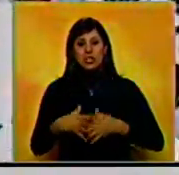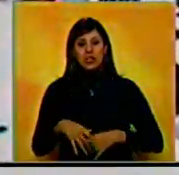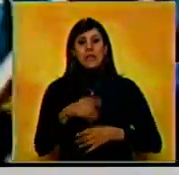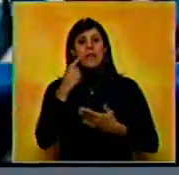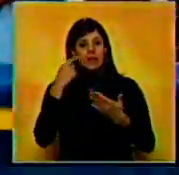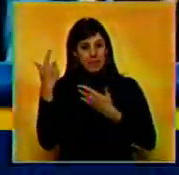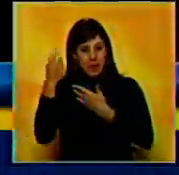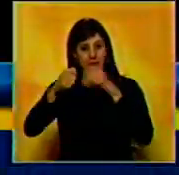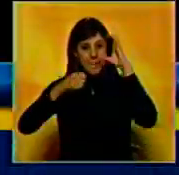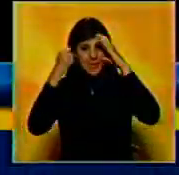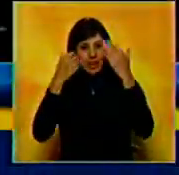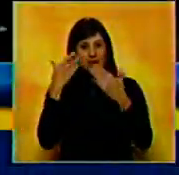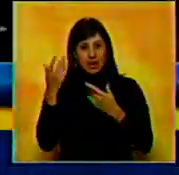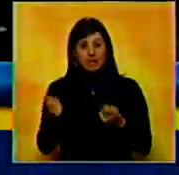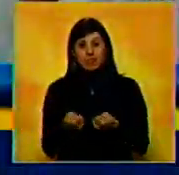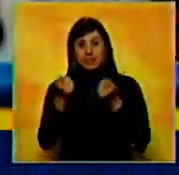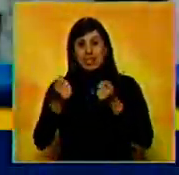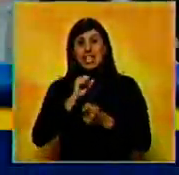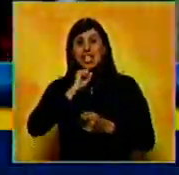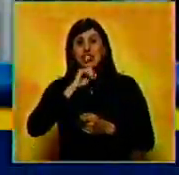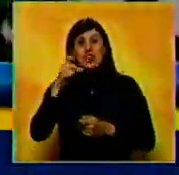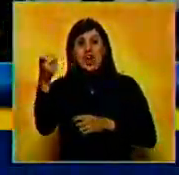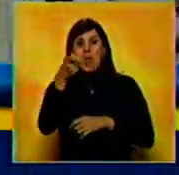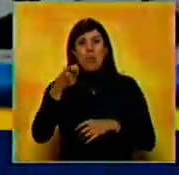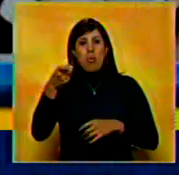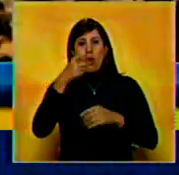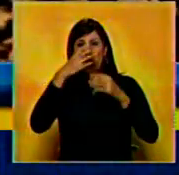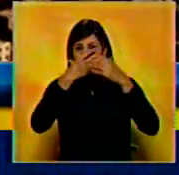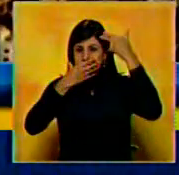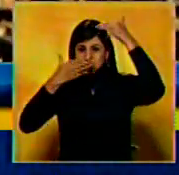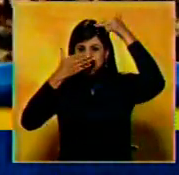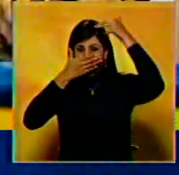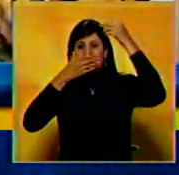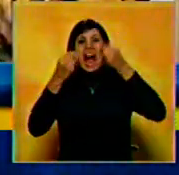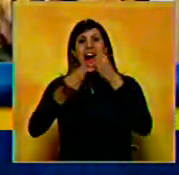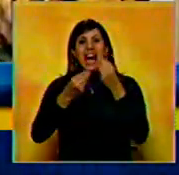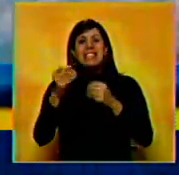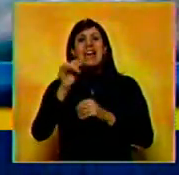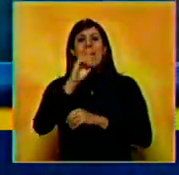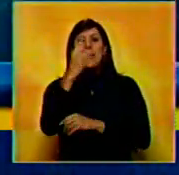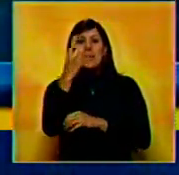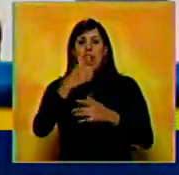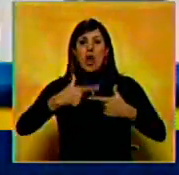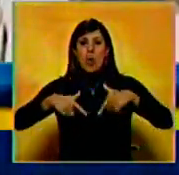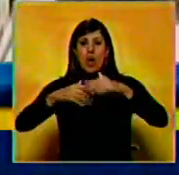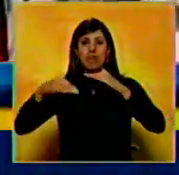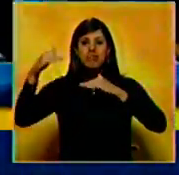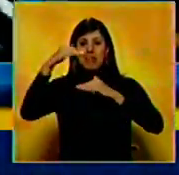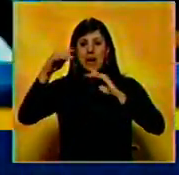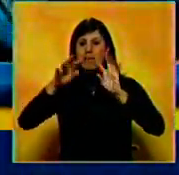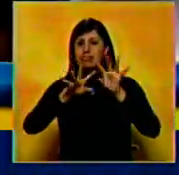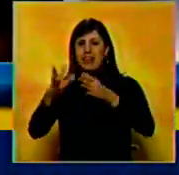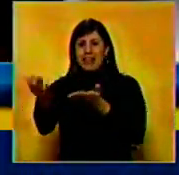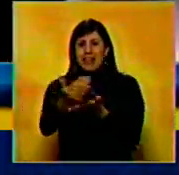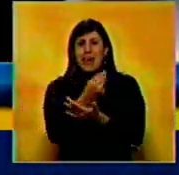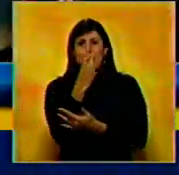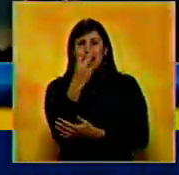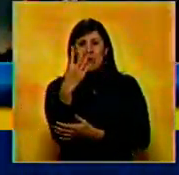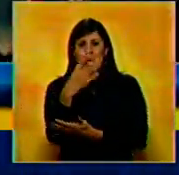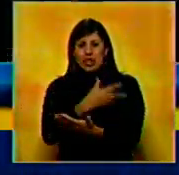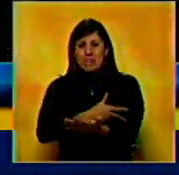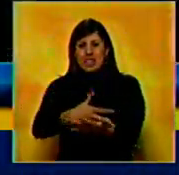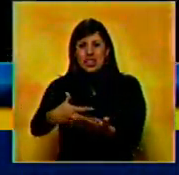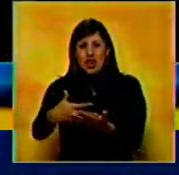Siru Daur Tirti, la polémica historia sobre la búsqueda de Osama Bin Laden, ocupó el primer lugar en la taquilla, recaudando 24